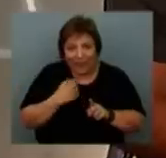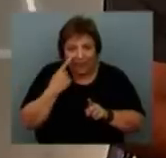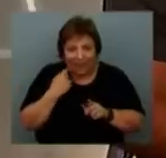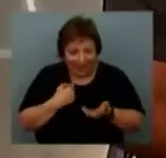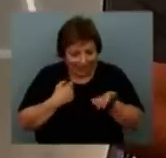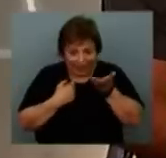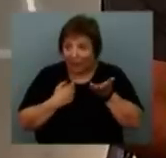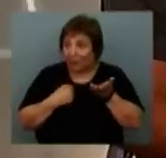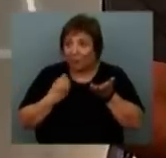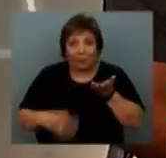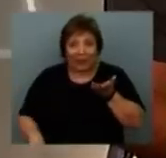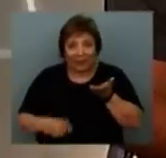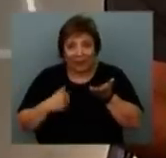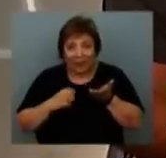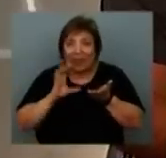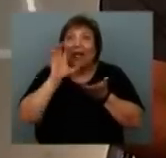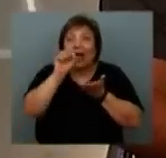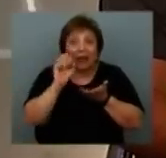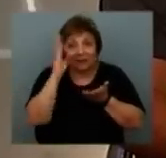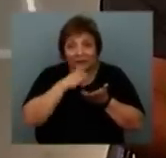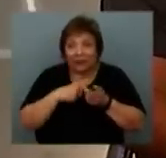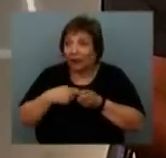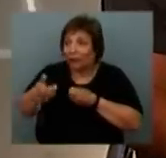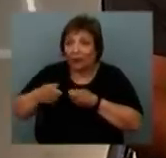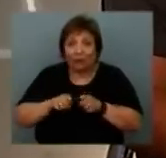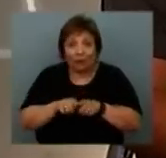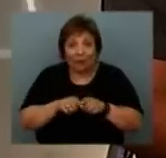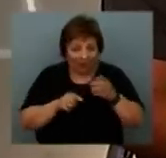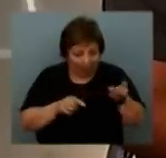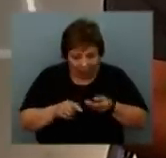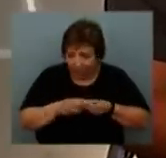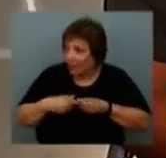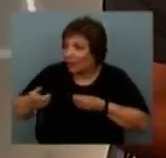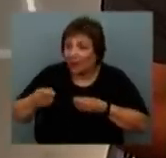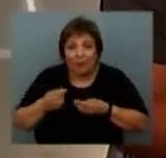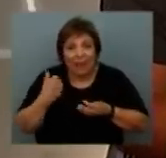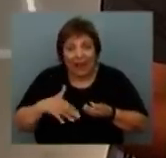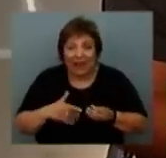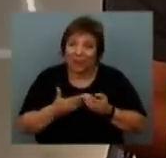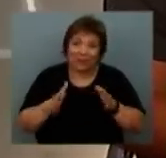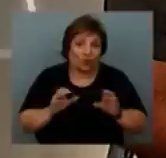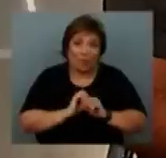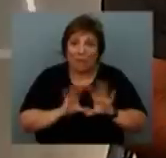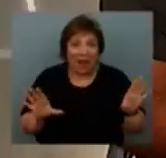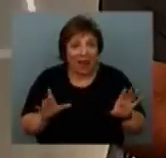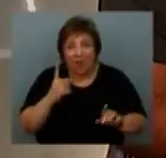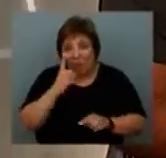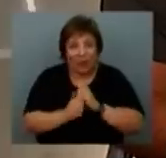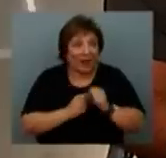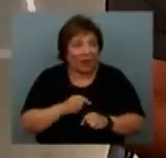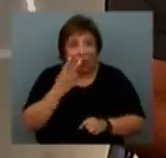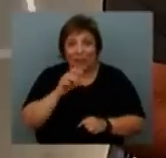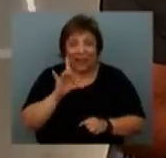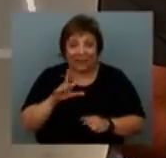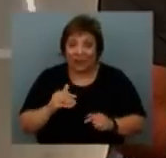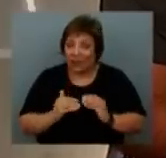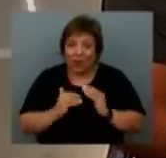en lo que hace a la pérdida de poder adquisitivo real y por lo tanto ya estamos empezando bastante mal un año donde de por sí va